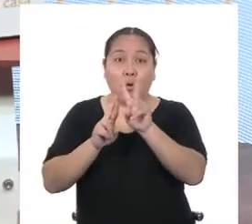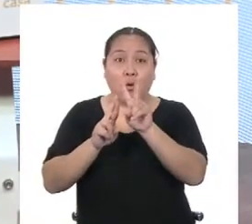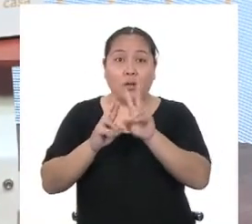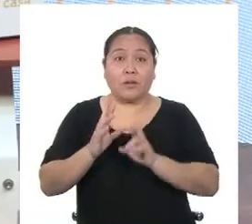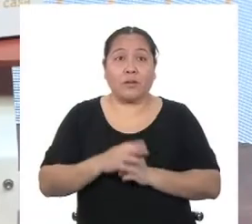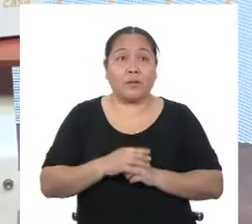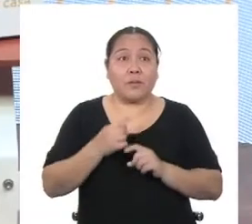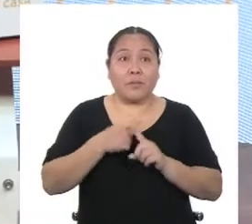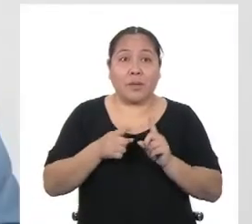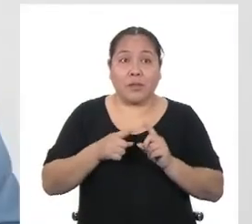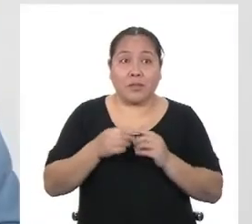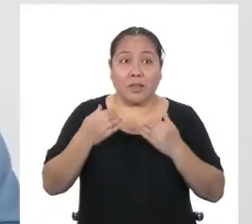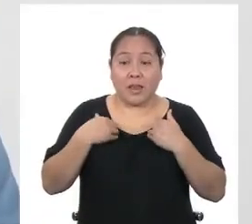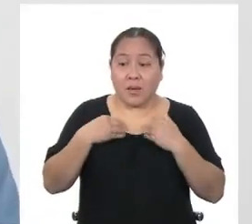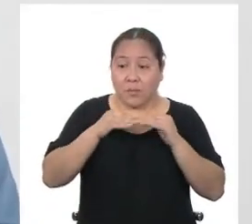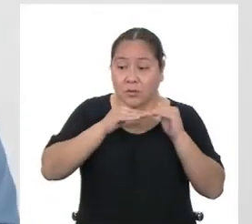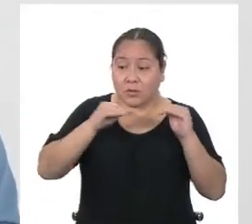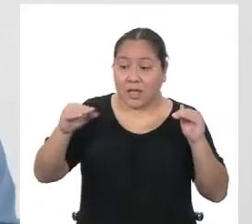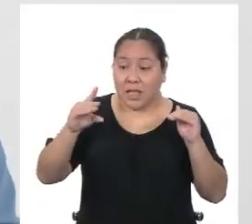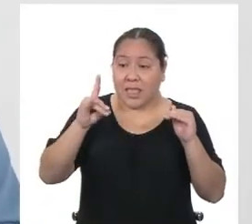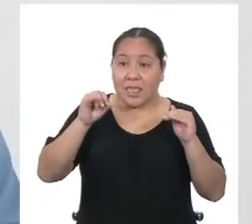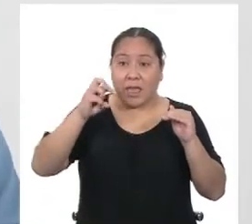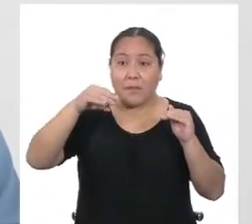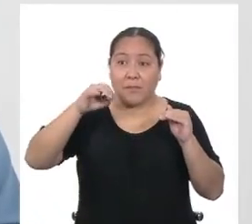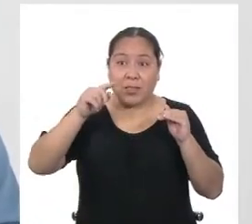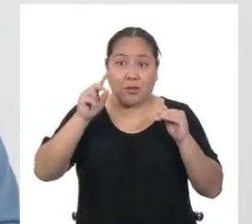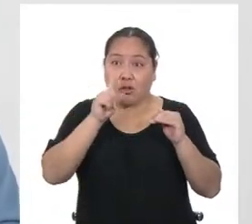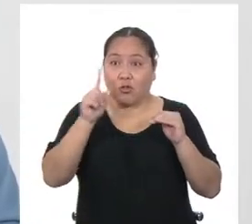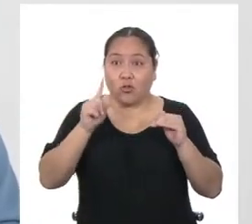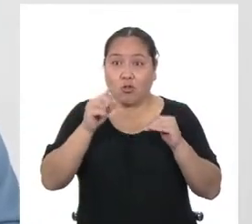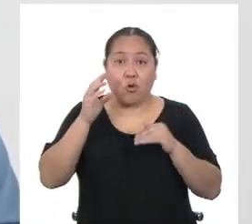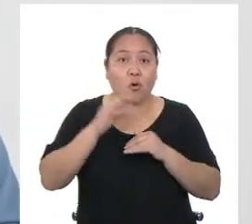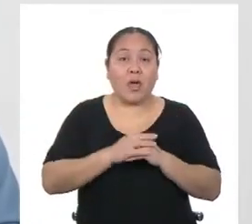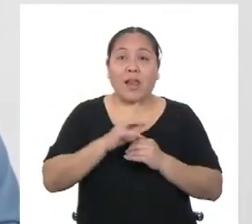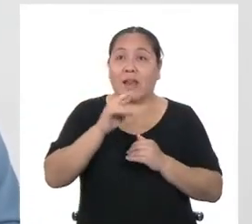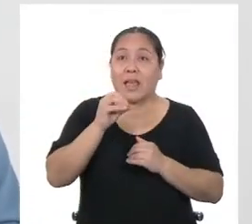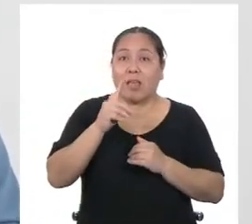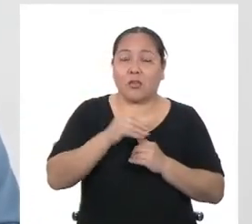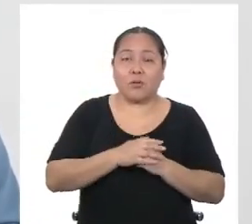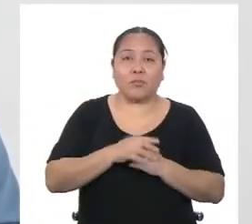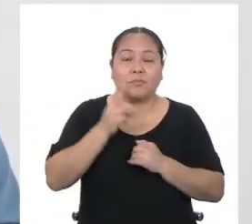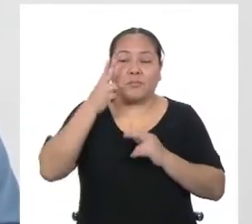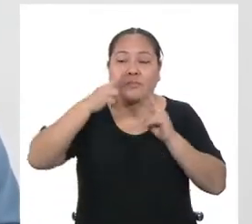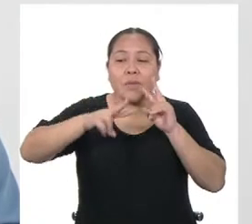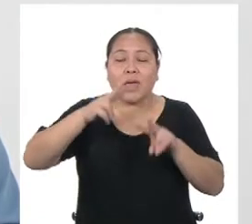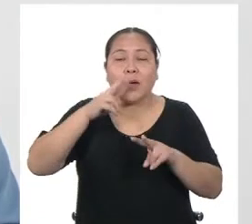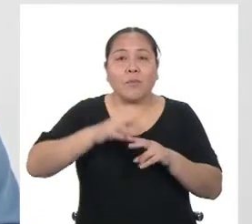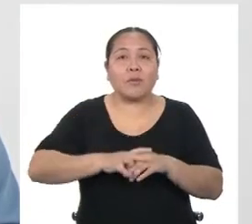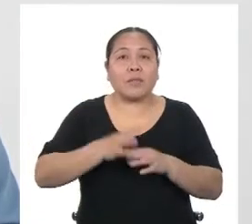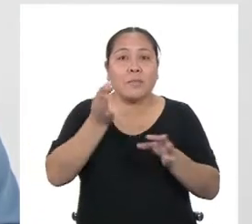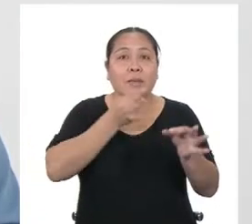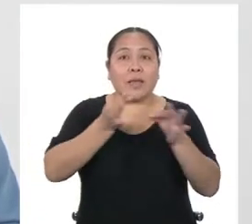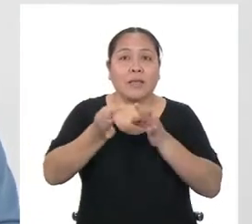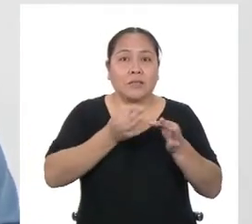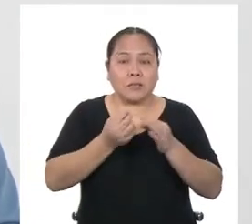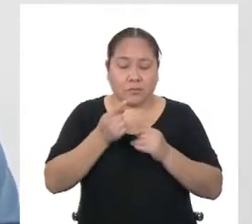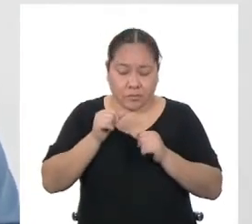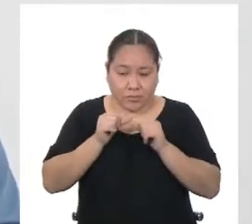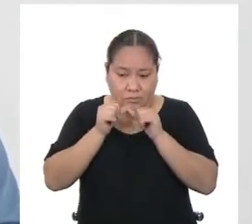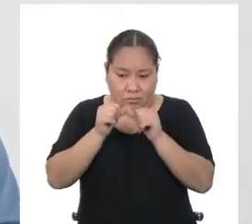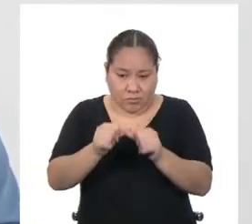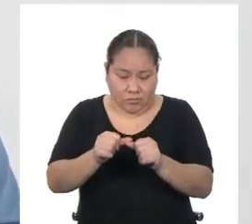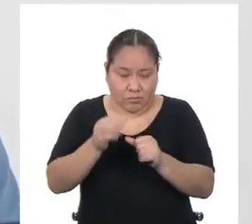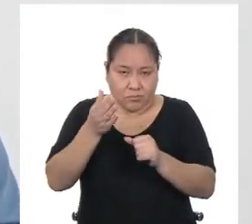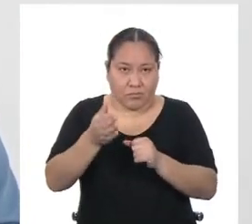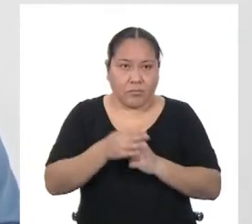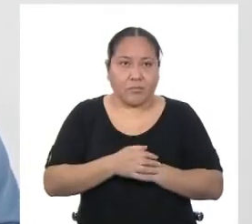el diámetro, no el radio. Volviendo a las definiciones de estos dos términos, vamos a encontrar el camino para seguir avanzando.